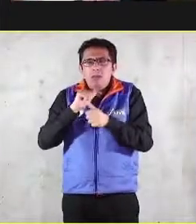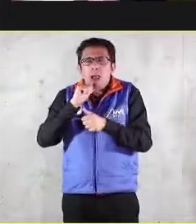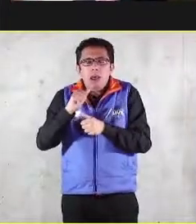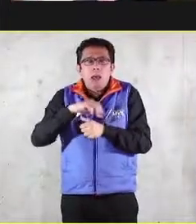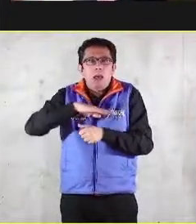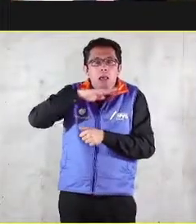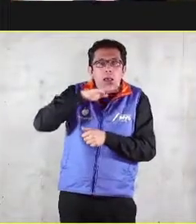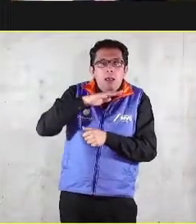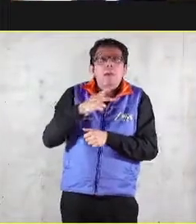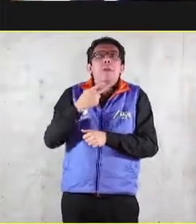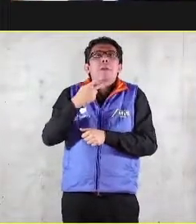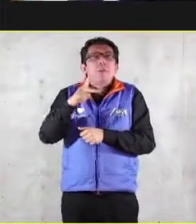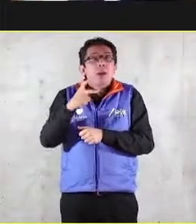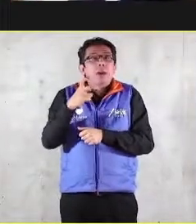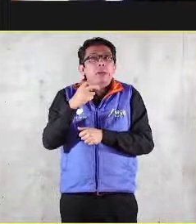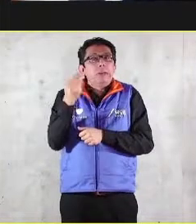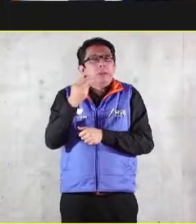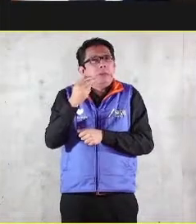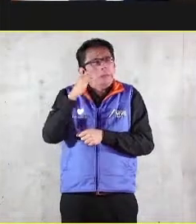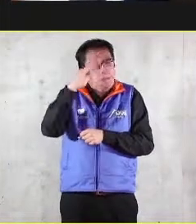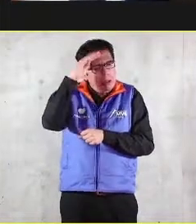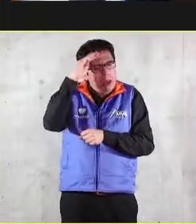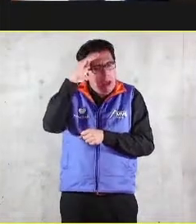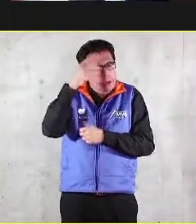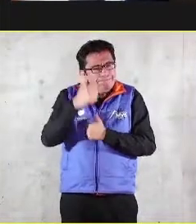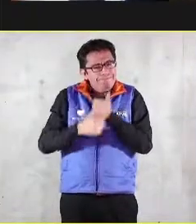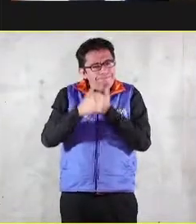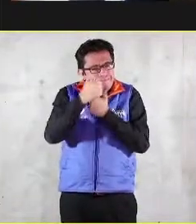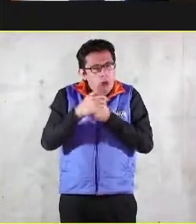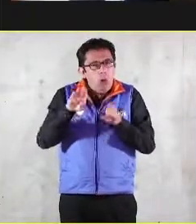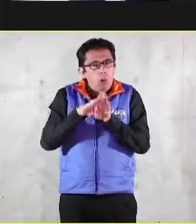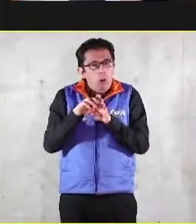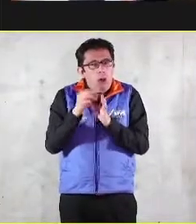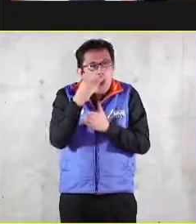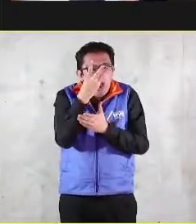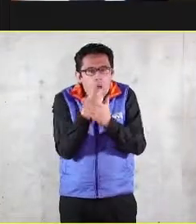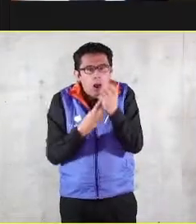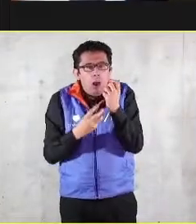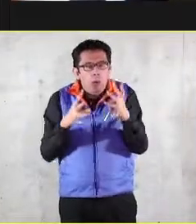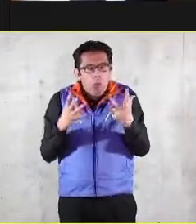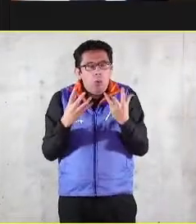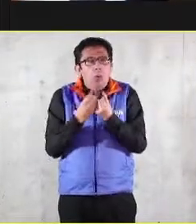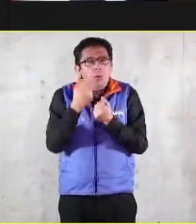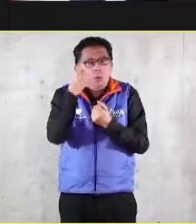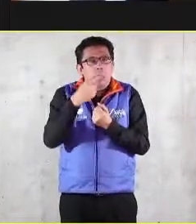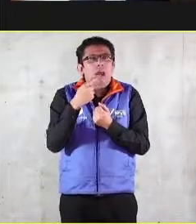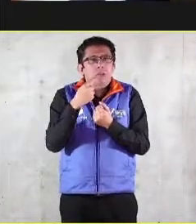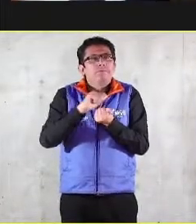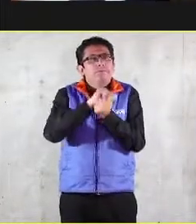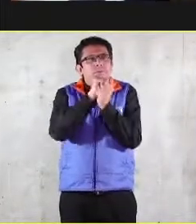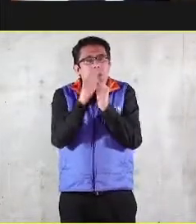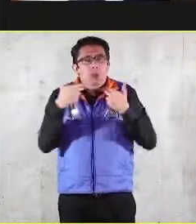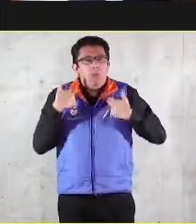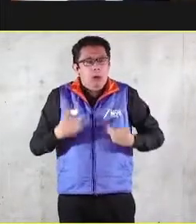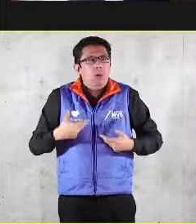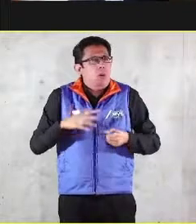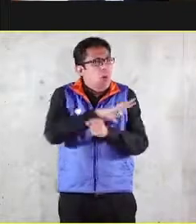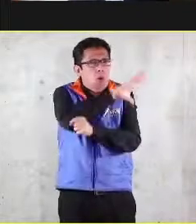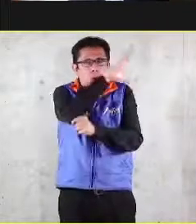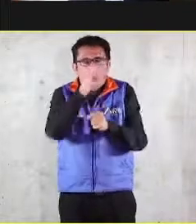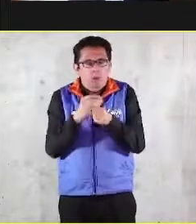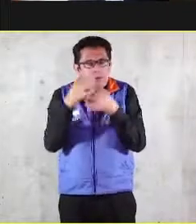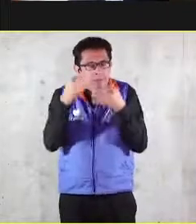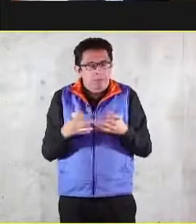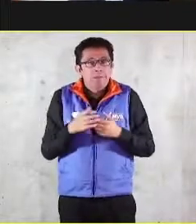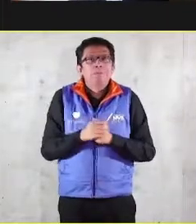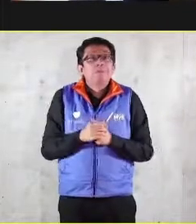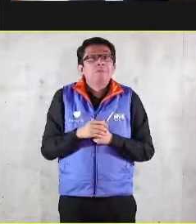decidimos incorporarlas para que en plenitud dignifiquen al ser humano. El otro